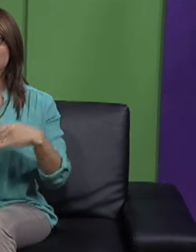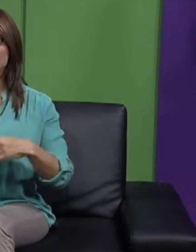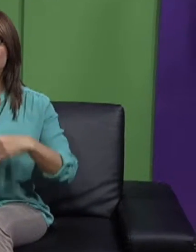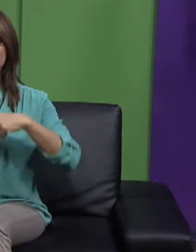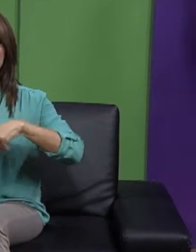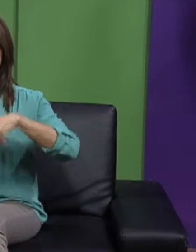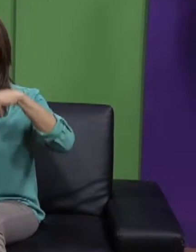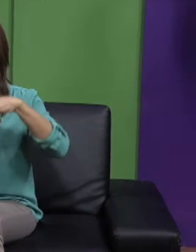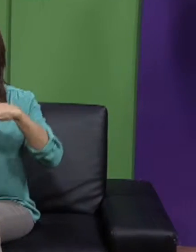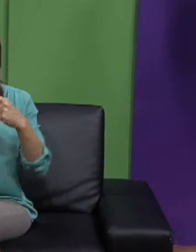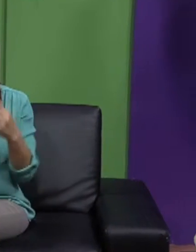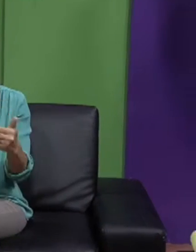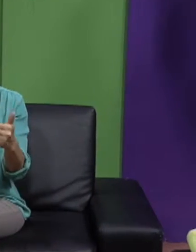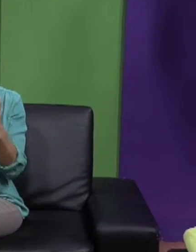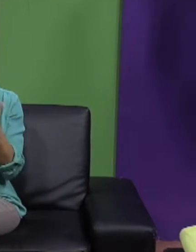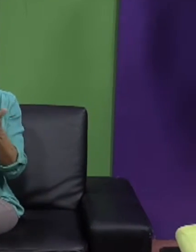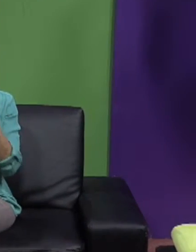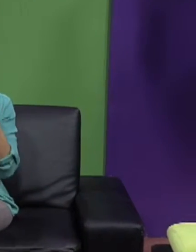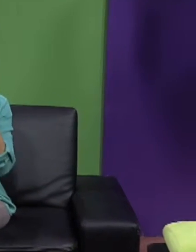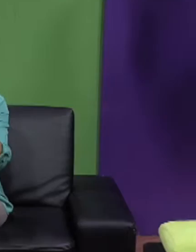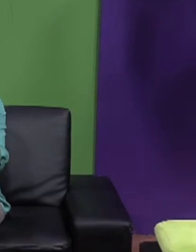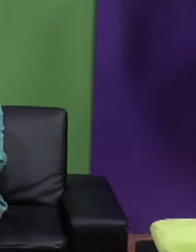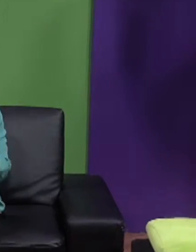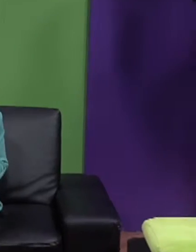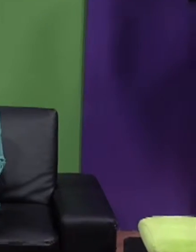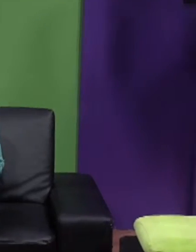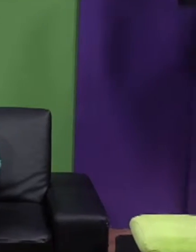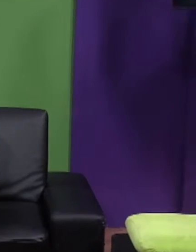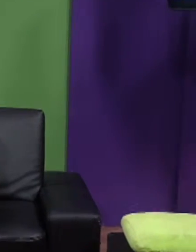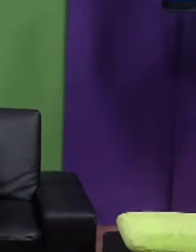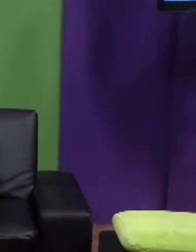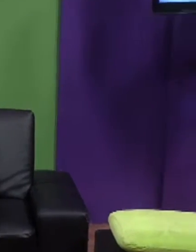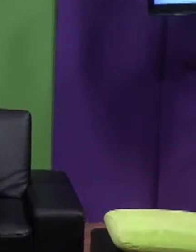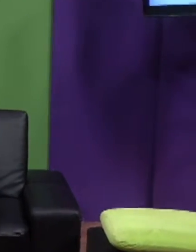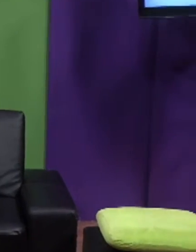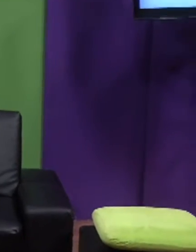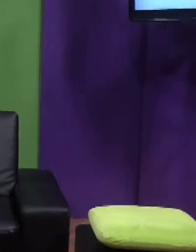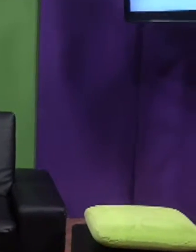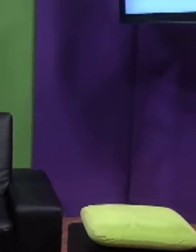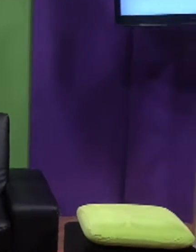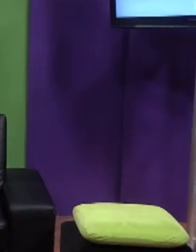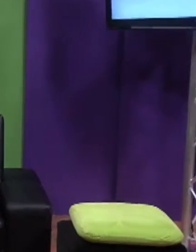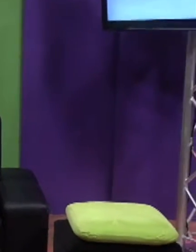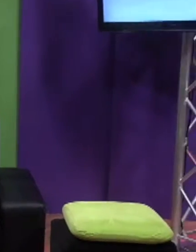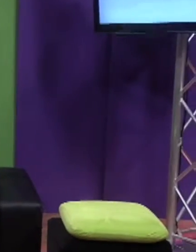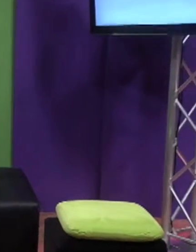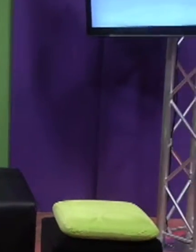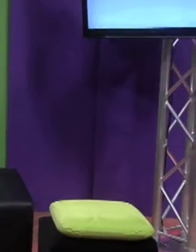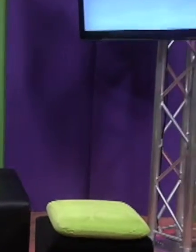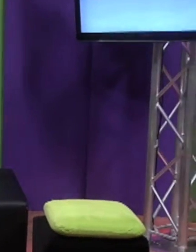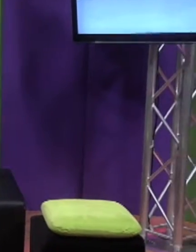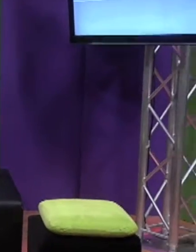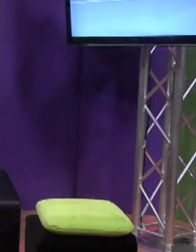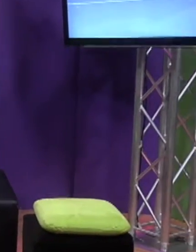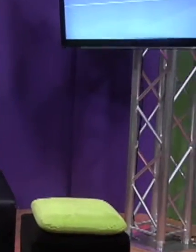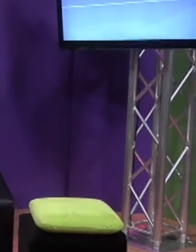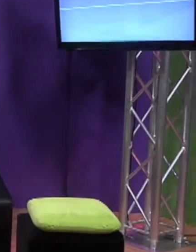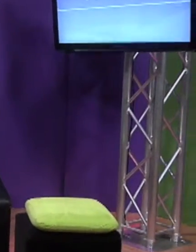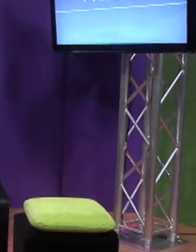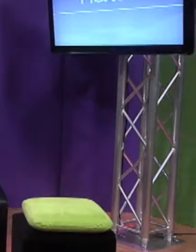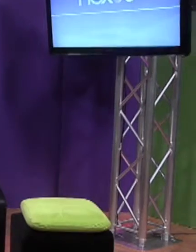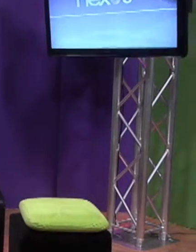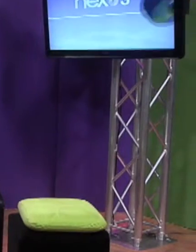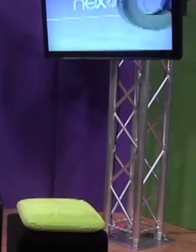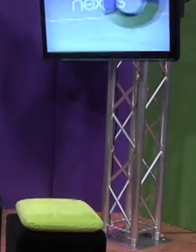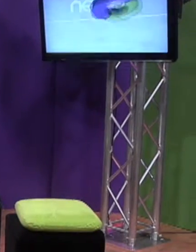Vamos a una segunda pausa, pero ya casi estamos de vuelta. Usted puede hacernos consultas o recomendaciones a través de nuestro correo